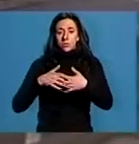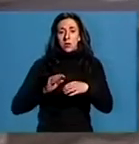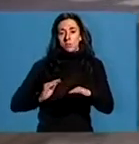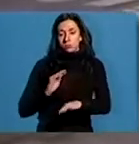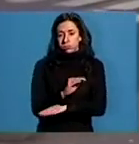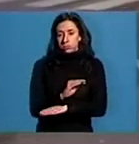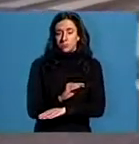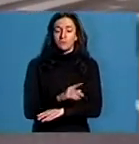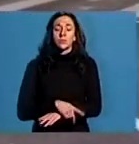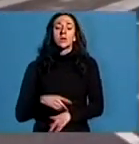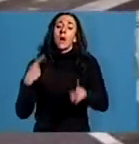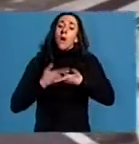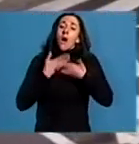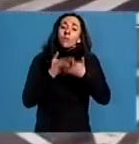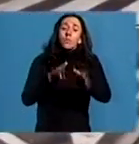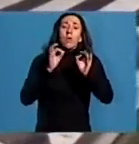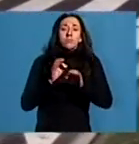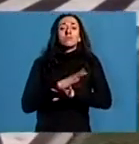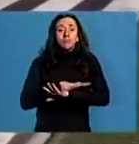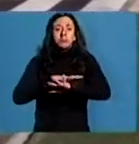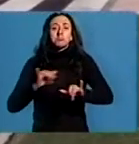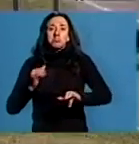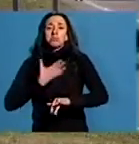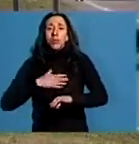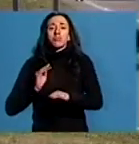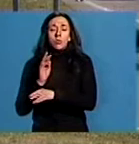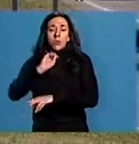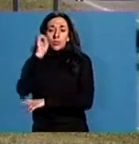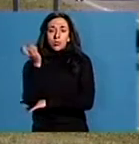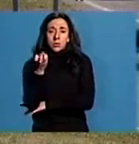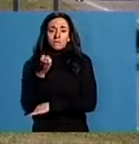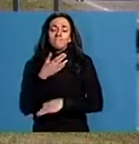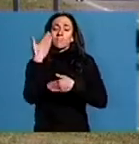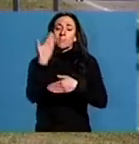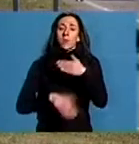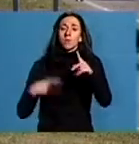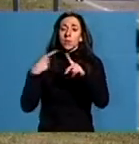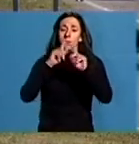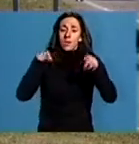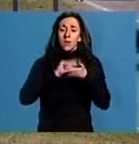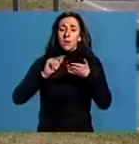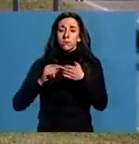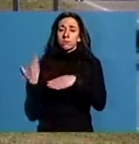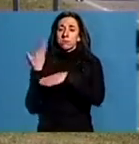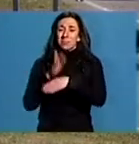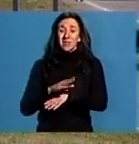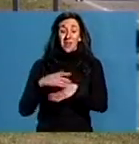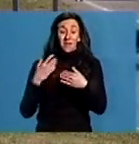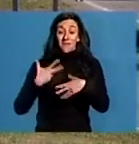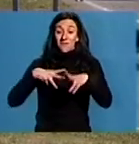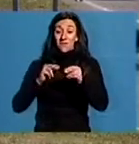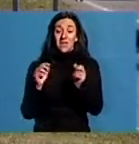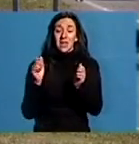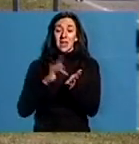axuda financeira especial é compatible con outras subvencións oficiais. O prazo para presentar as solicitudes remata ao Bindeiro Mercores 22